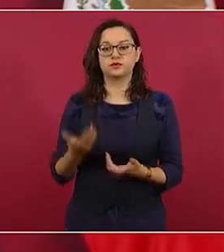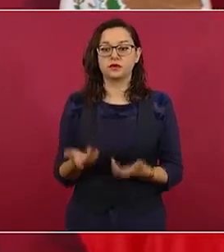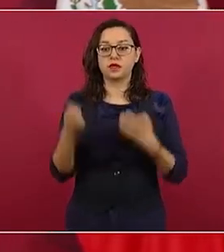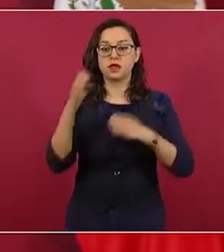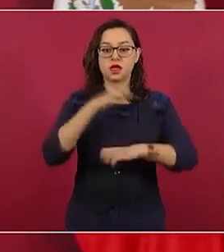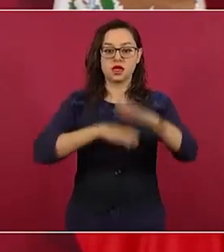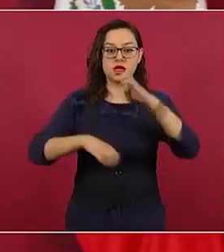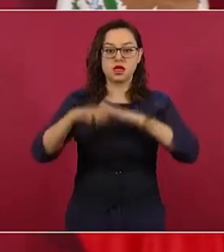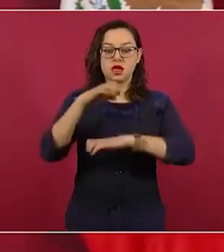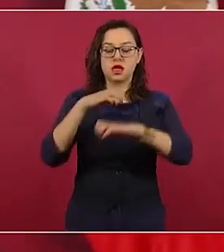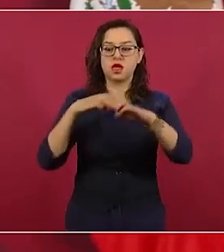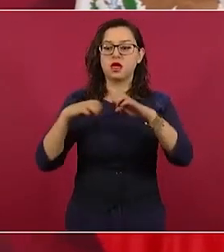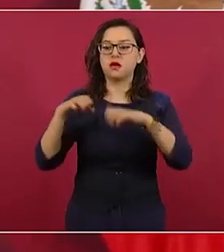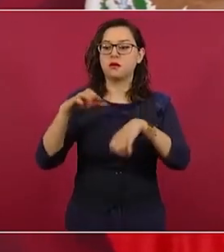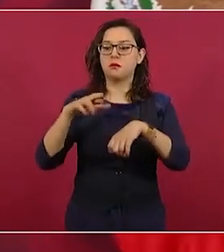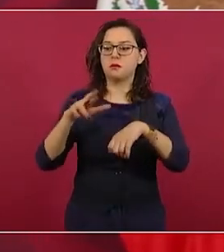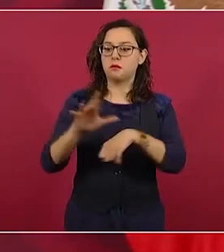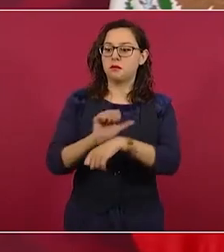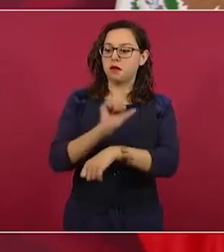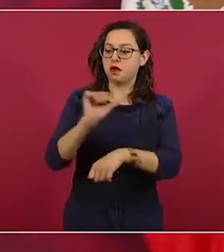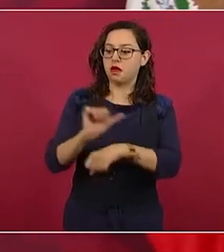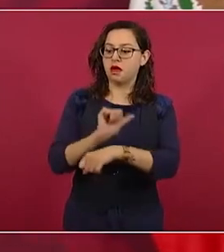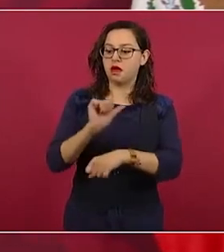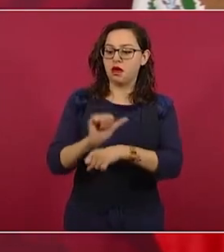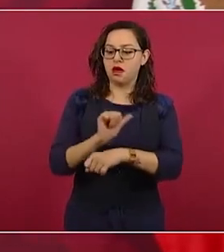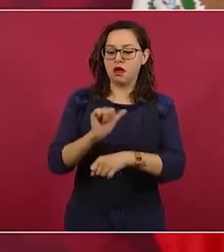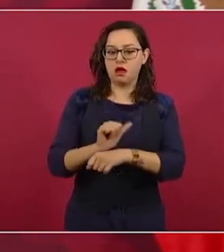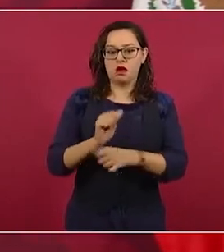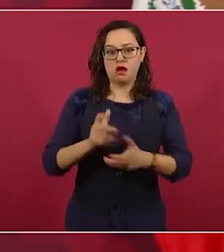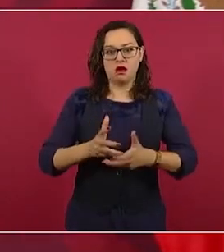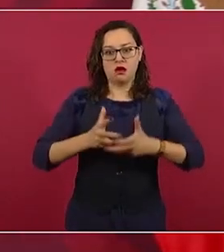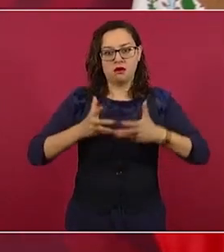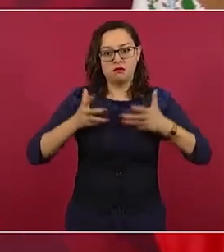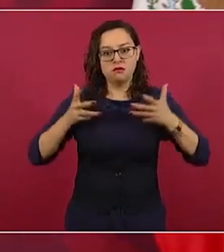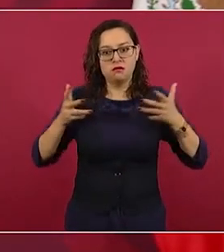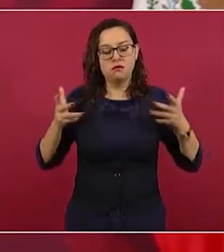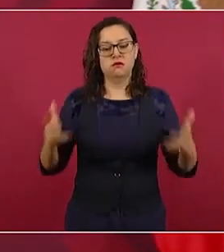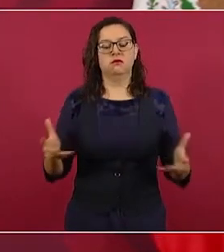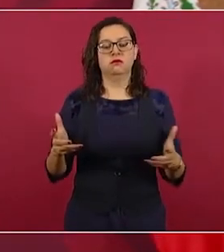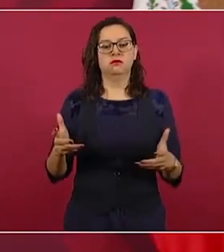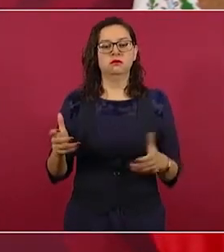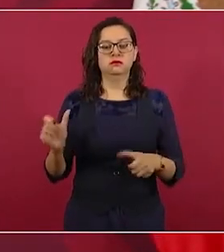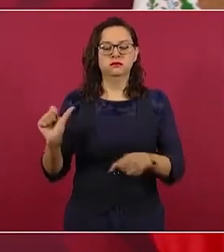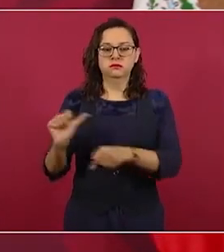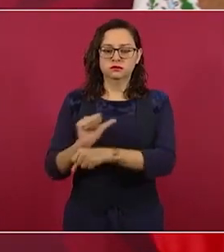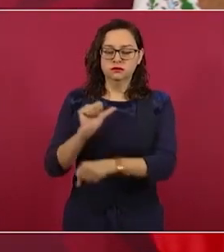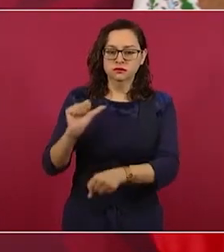que fabrican los automóviles